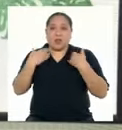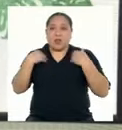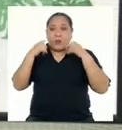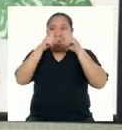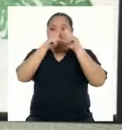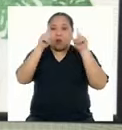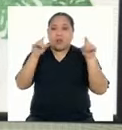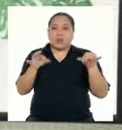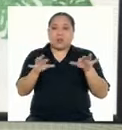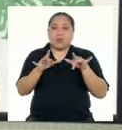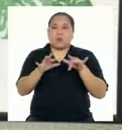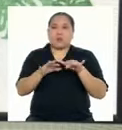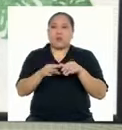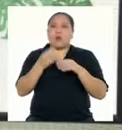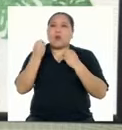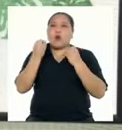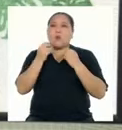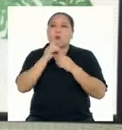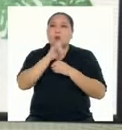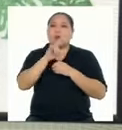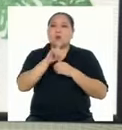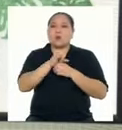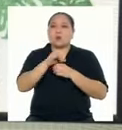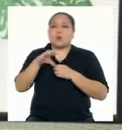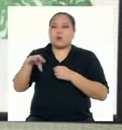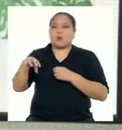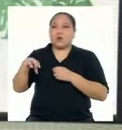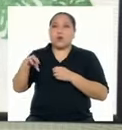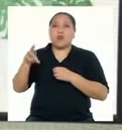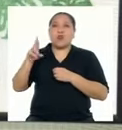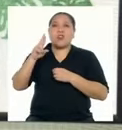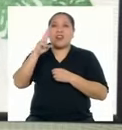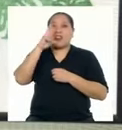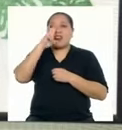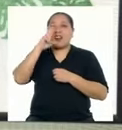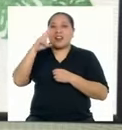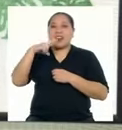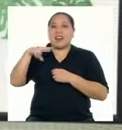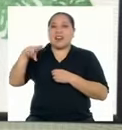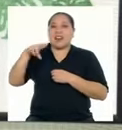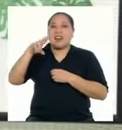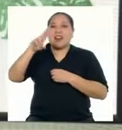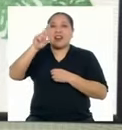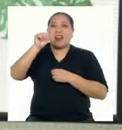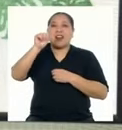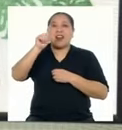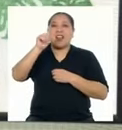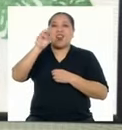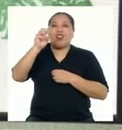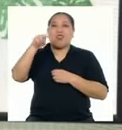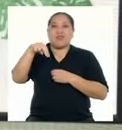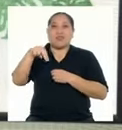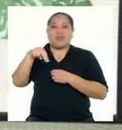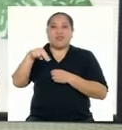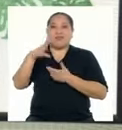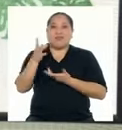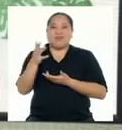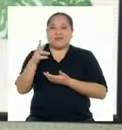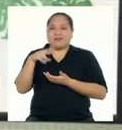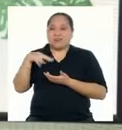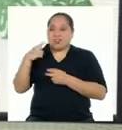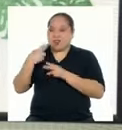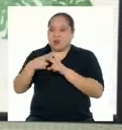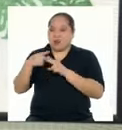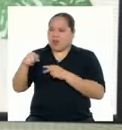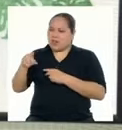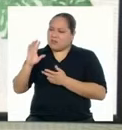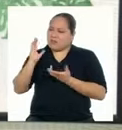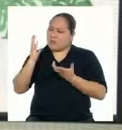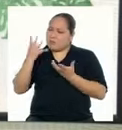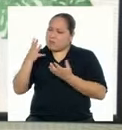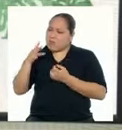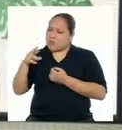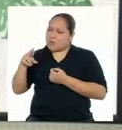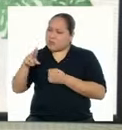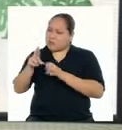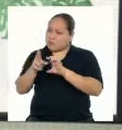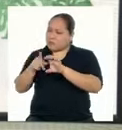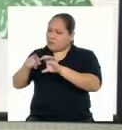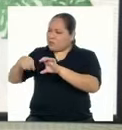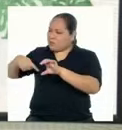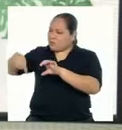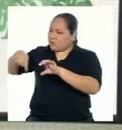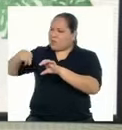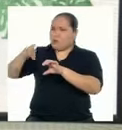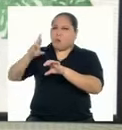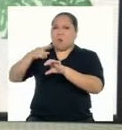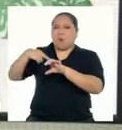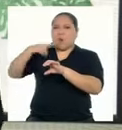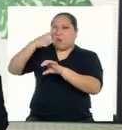las computadoras ¿Y cómo las manejamos? Con un ratón A alguien se le ocurrió Que eso se parecía a un ratón Tenía una cola,